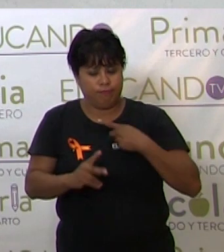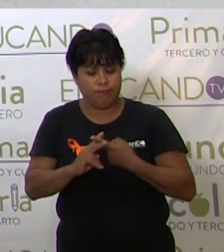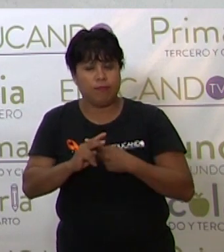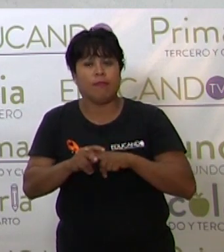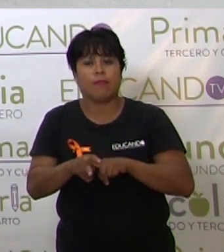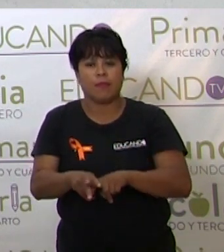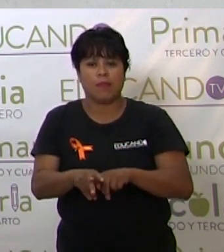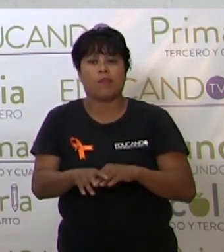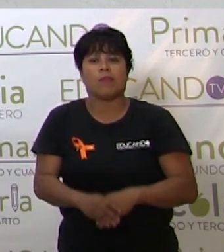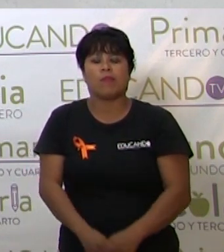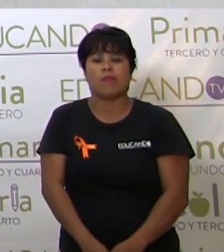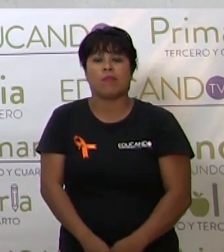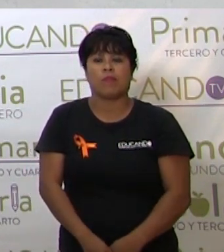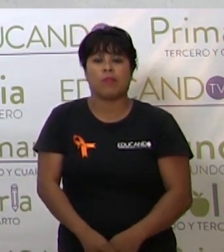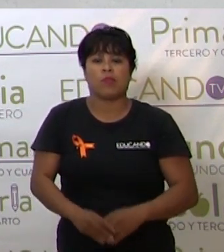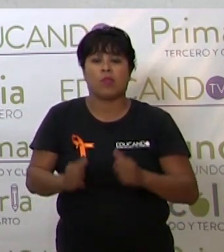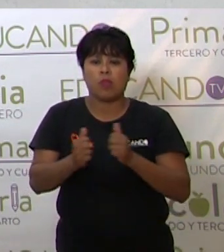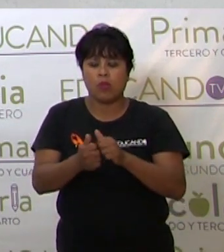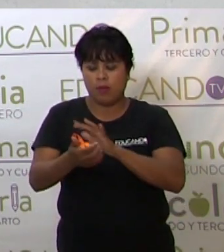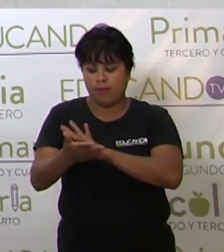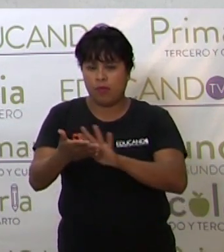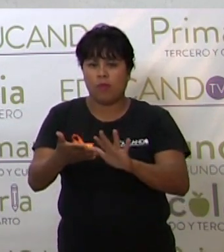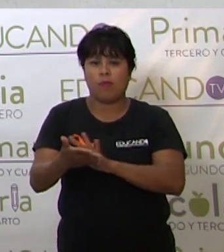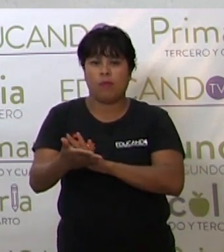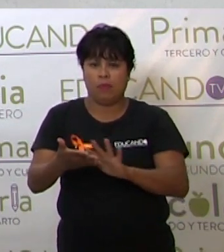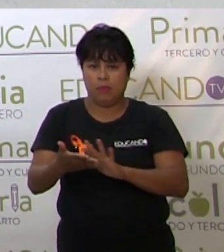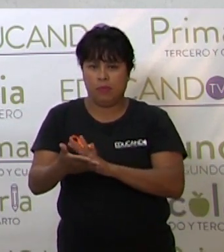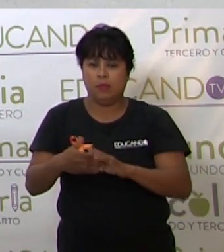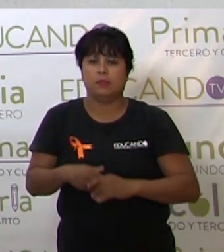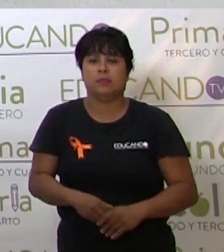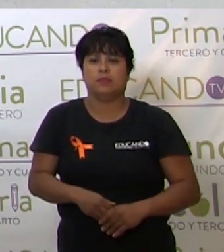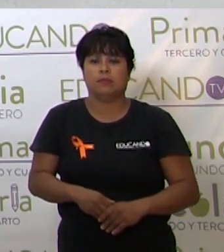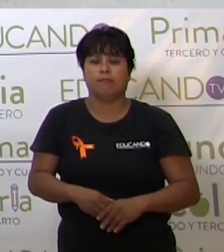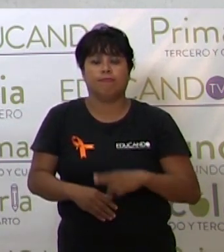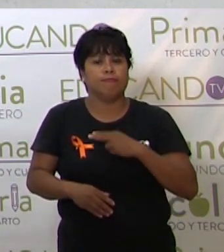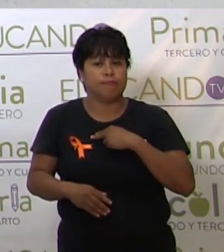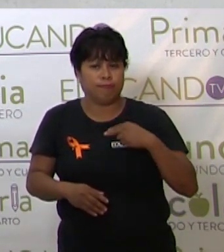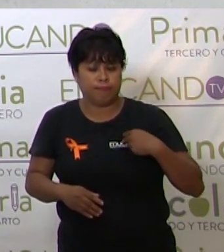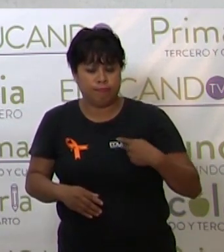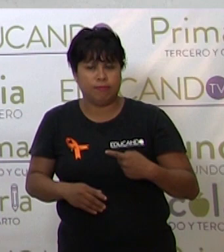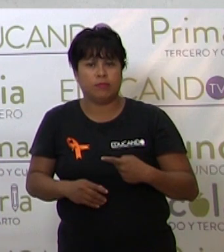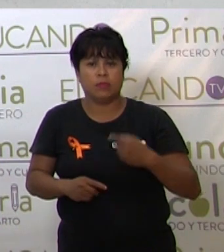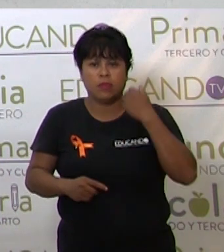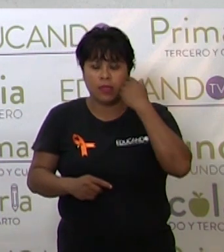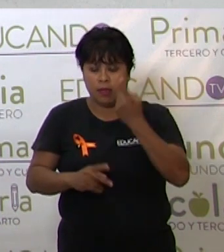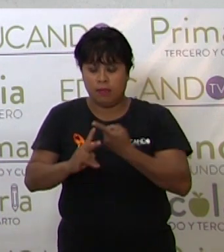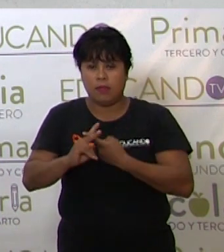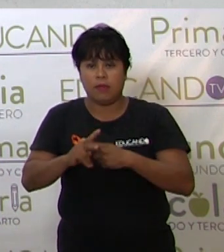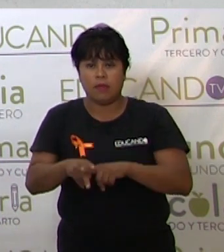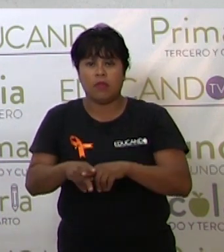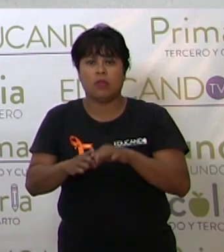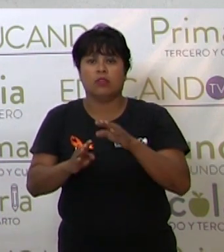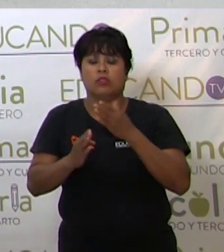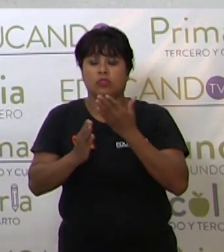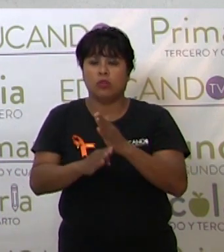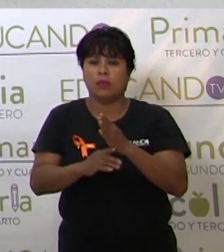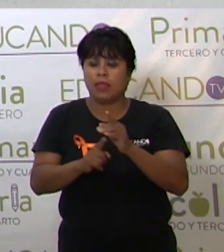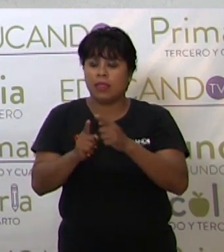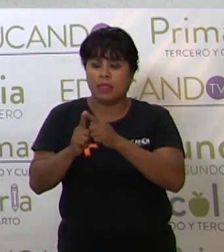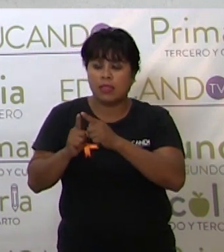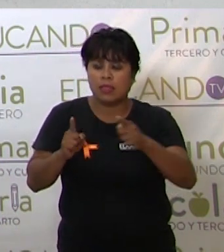con una lectura. Vamos a, los voy a introducir a una línea de tiempo,